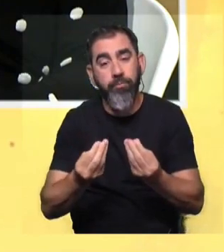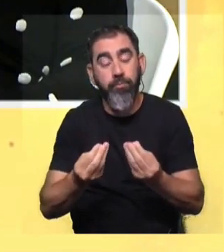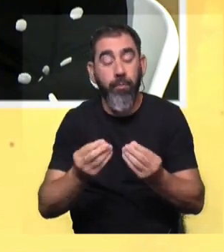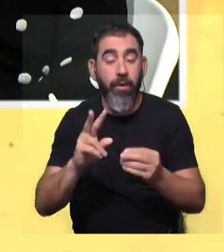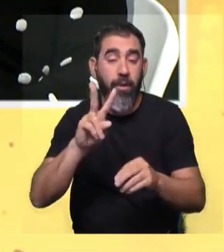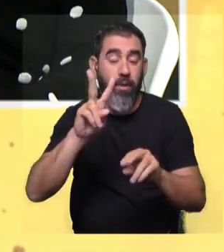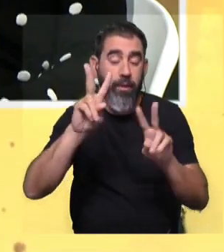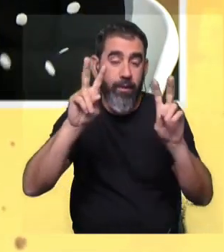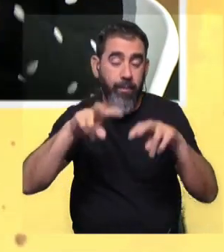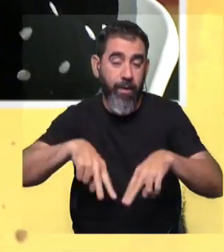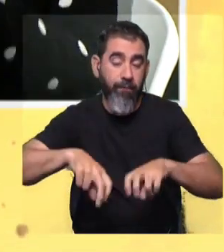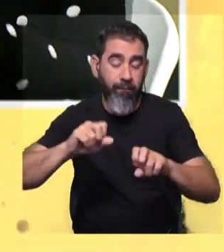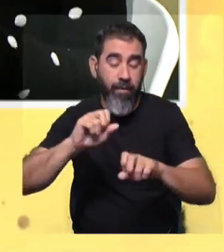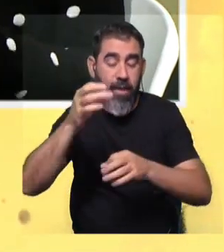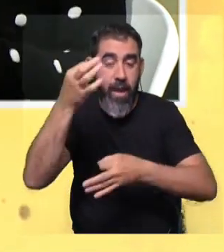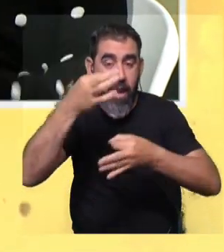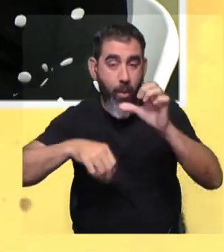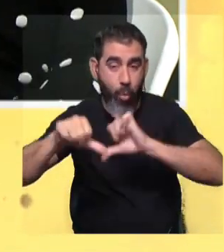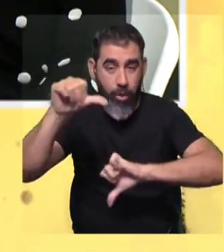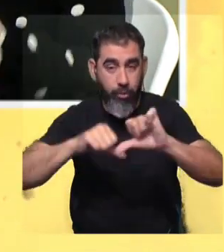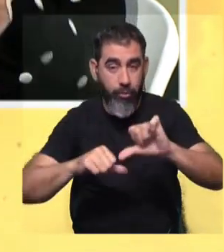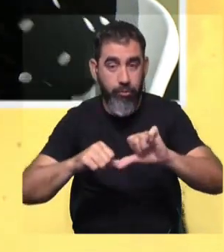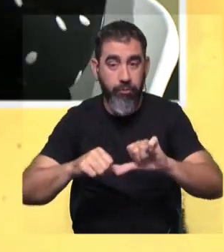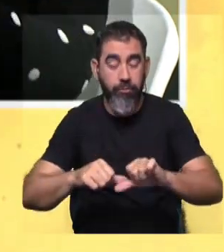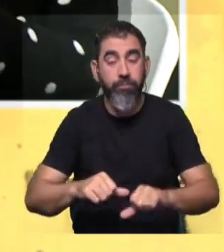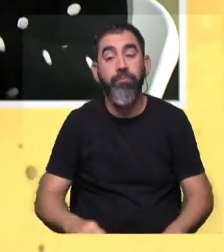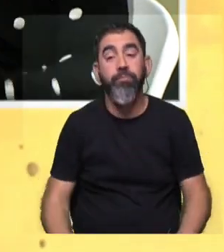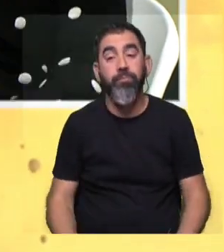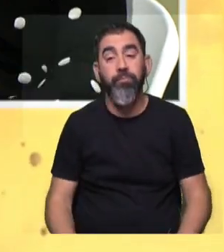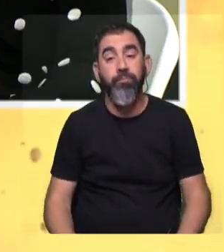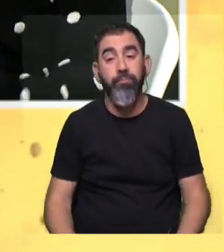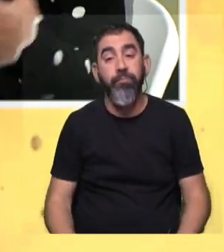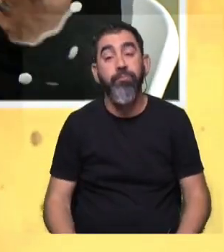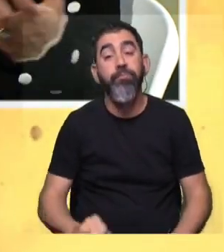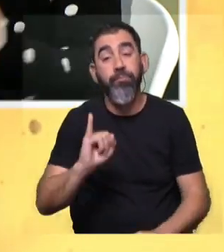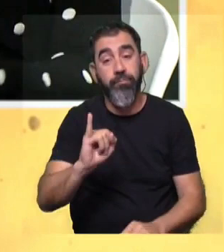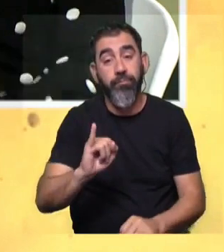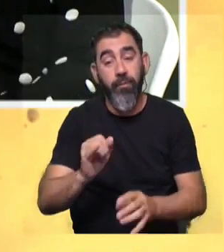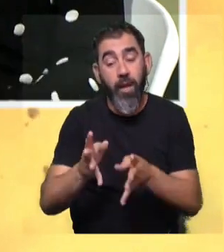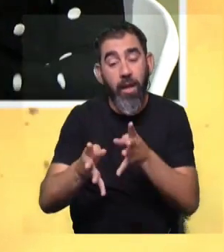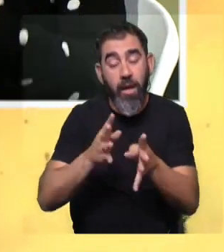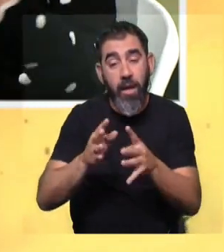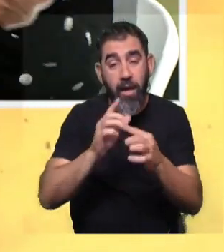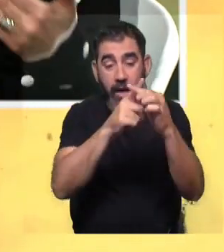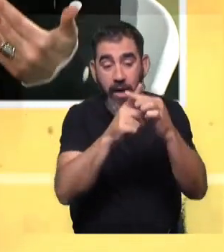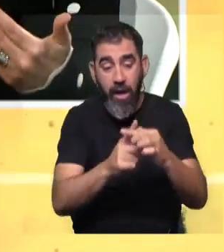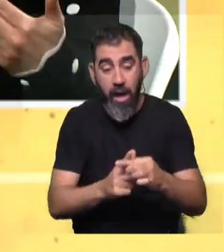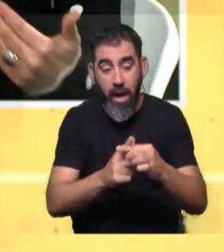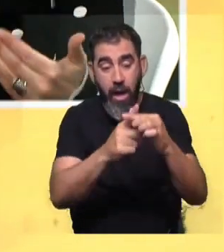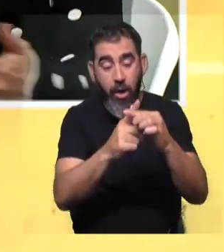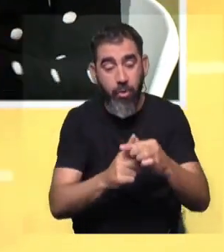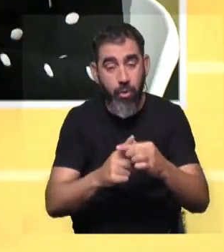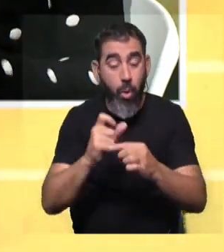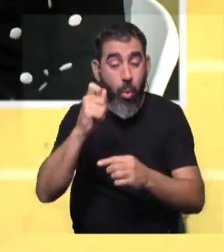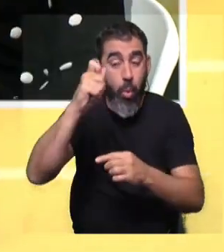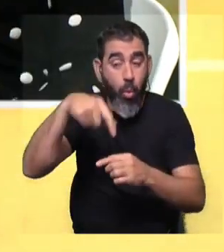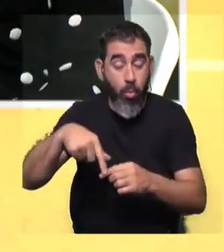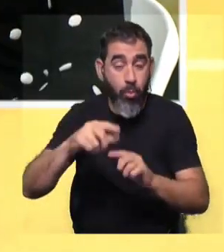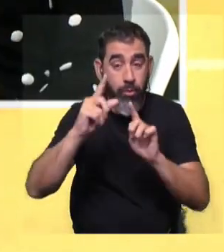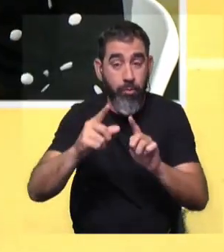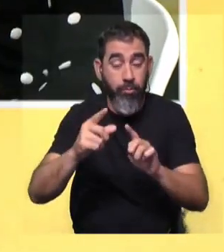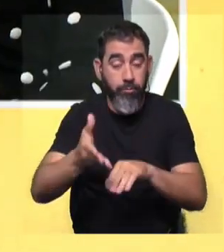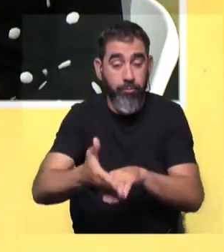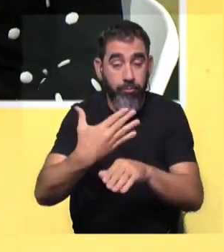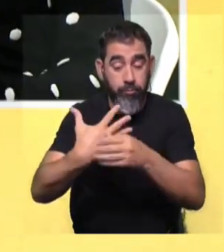laboratorio. Sí, o sea, tenían especímenes de mama pero que también empezaron a utilizar equipos de rayos X de los que eran convencionales para hacer